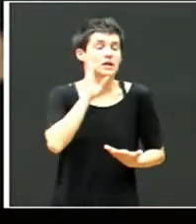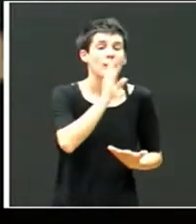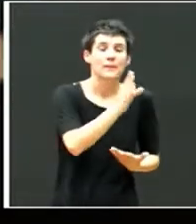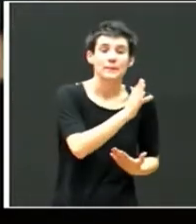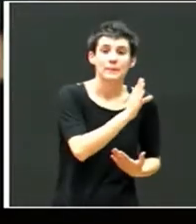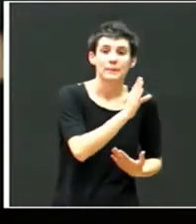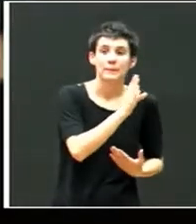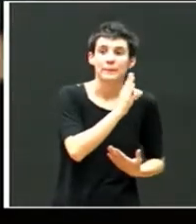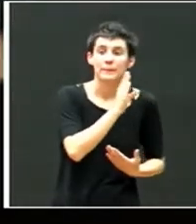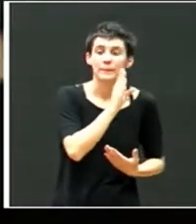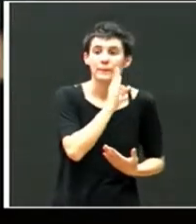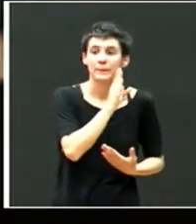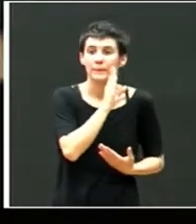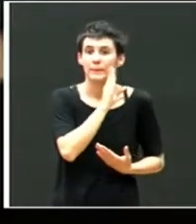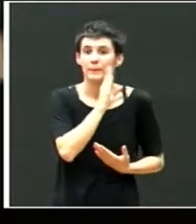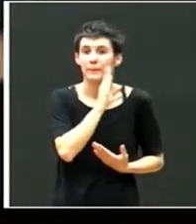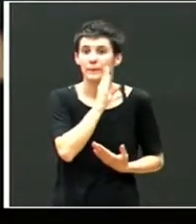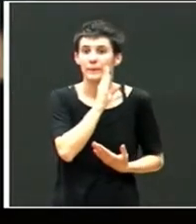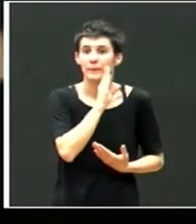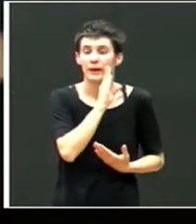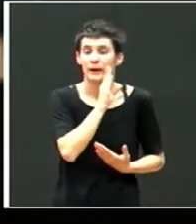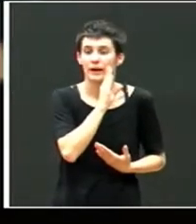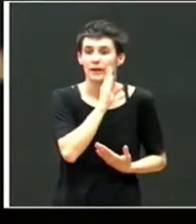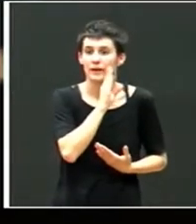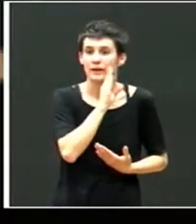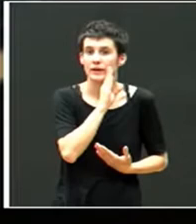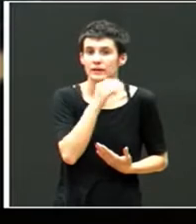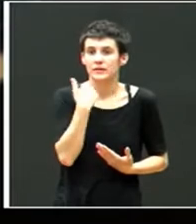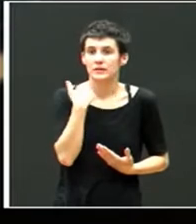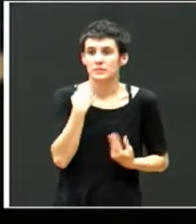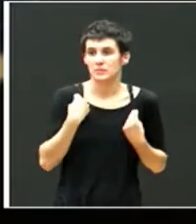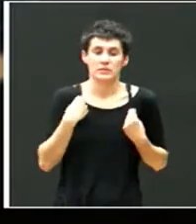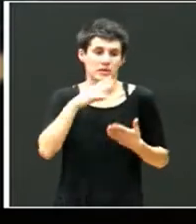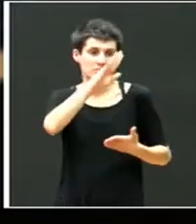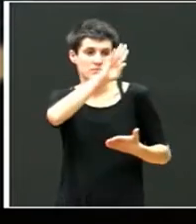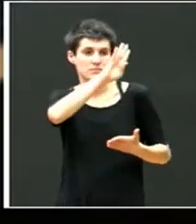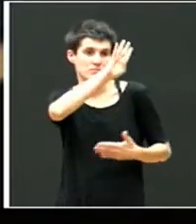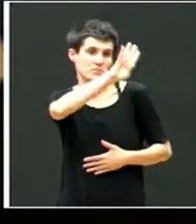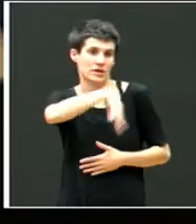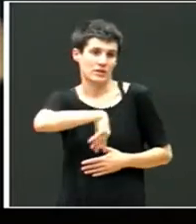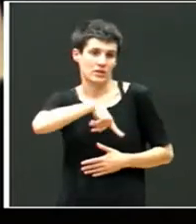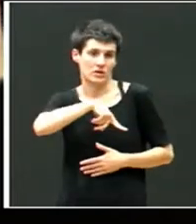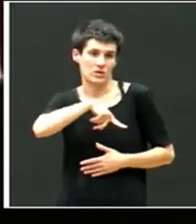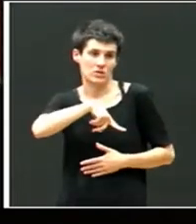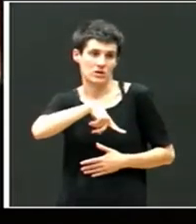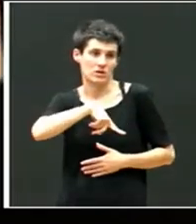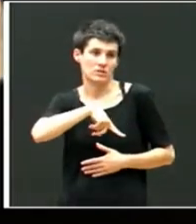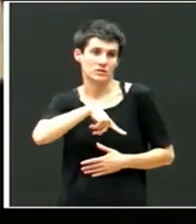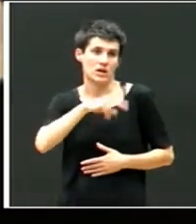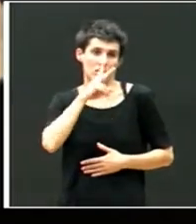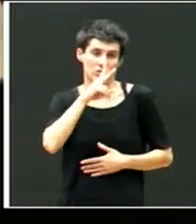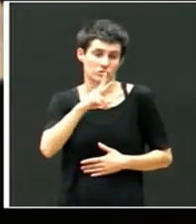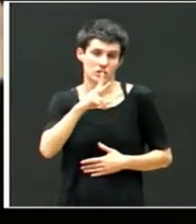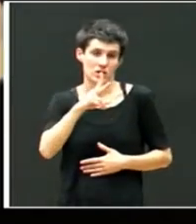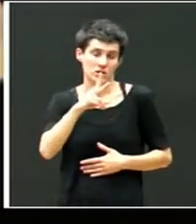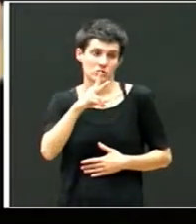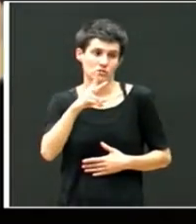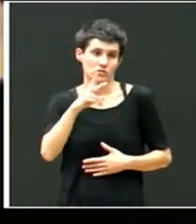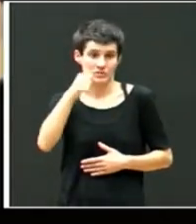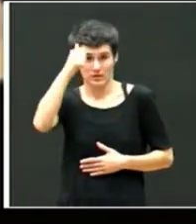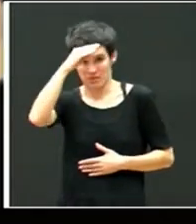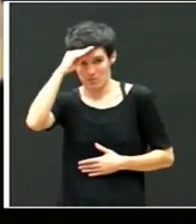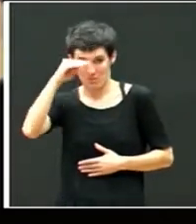el mes anterior y vivía en Barcelona. Llevaba ya dos años sin tener ninguna relación con Joseba y su padre